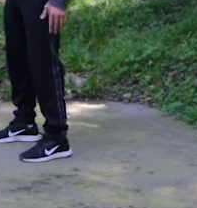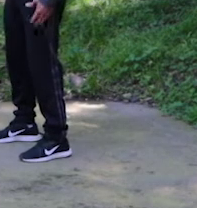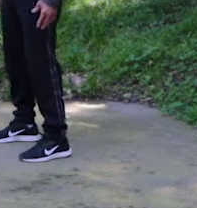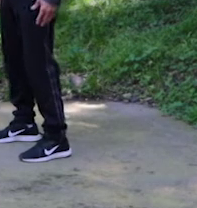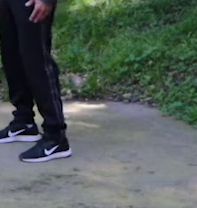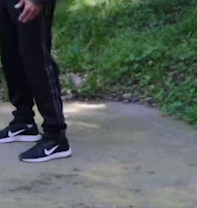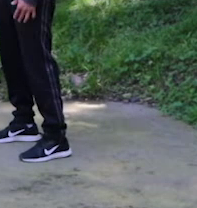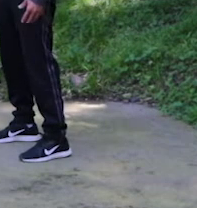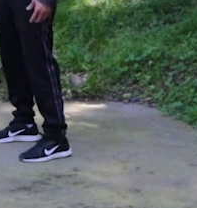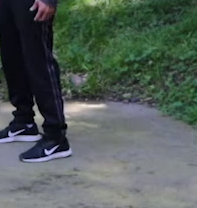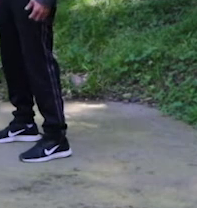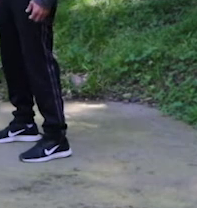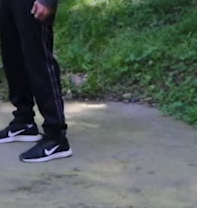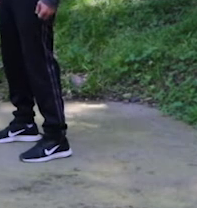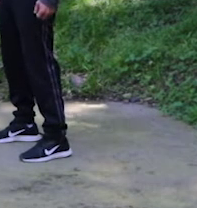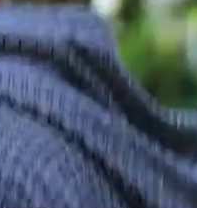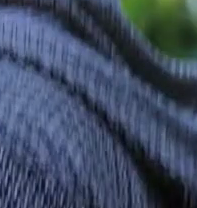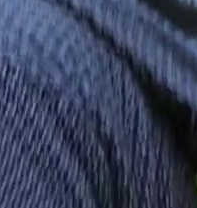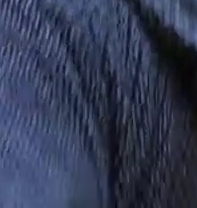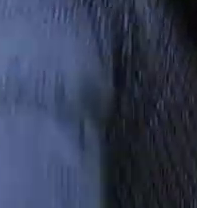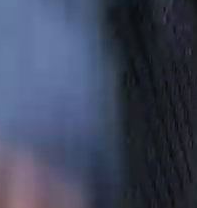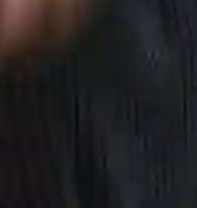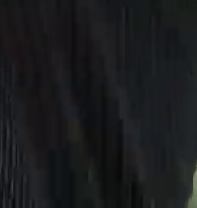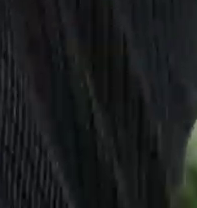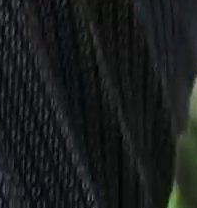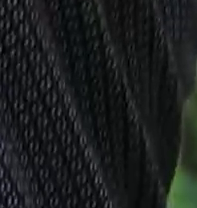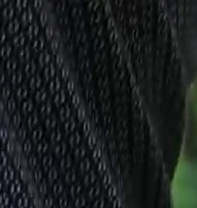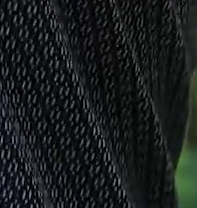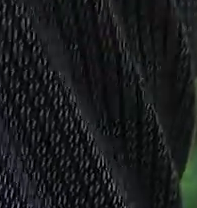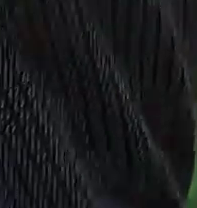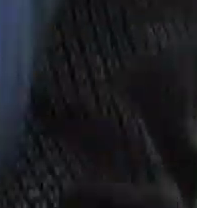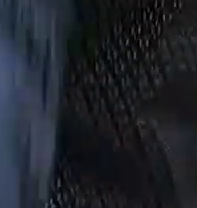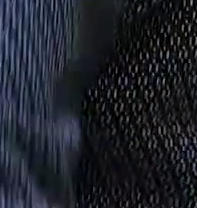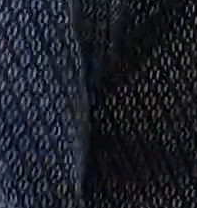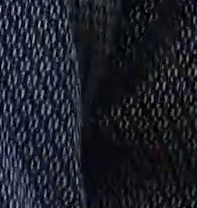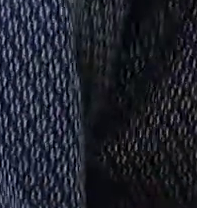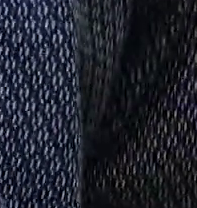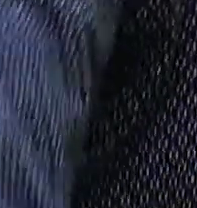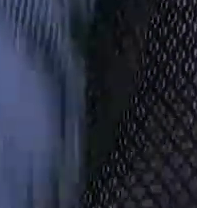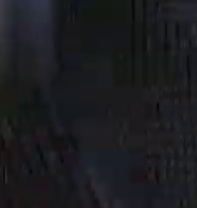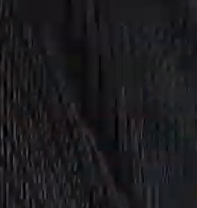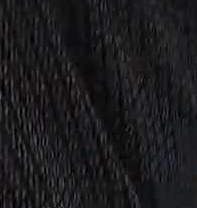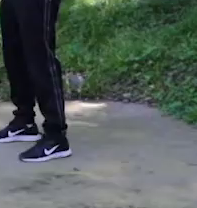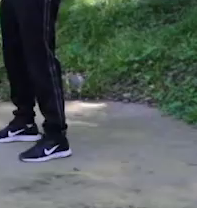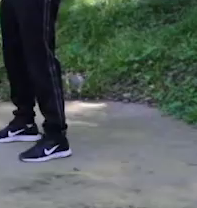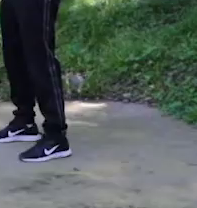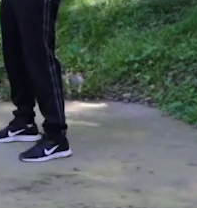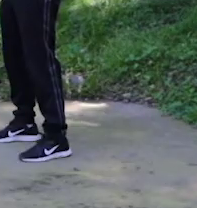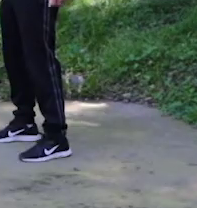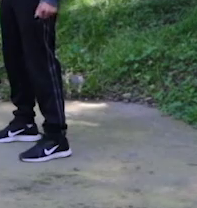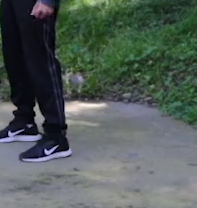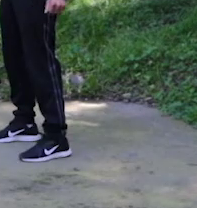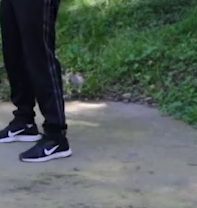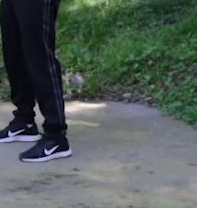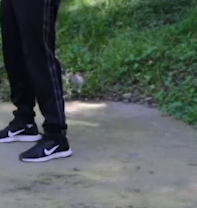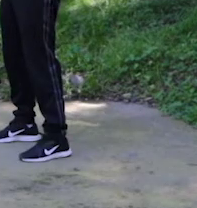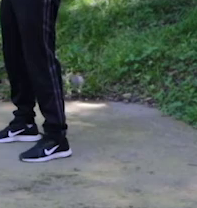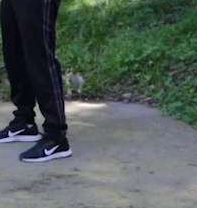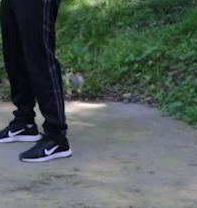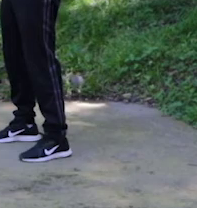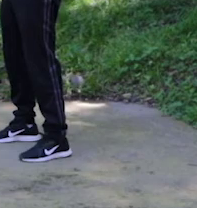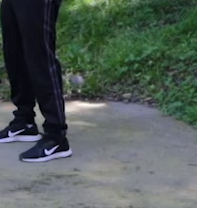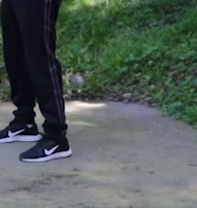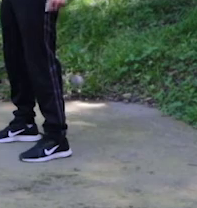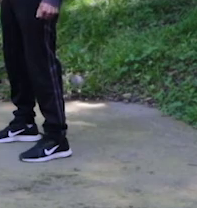forma que sintamos relajados. Y vamos a elevar los brazos lateralmente. Hasta exactamente